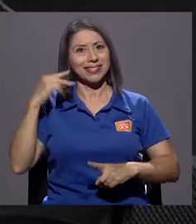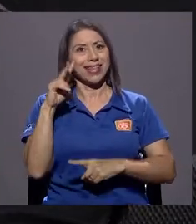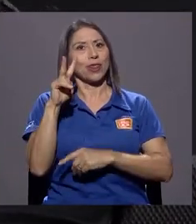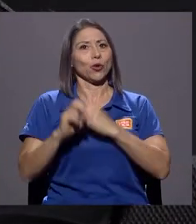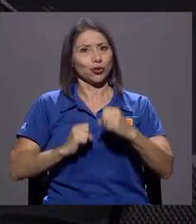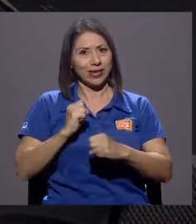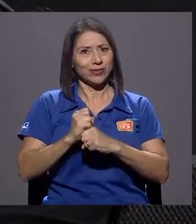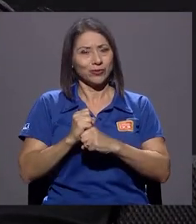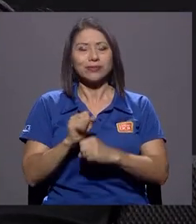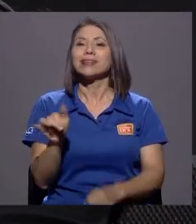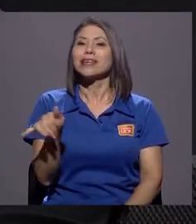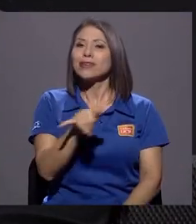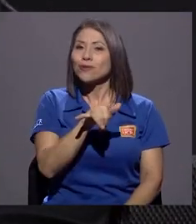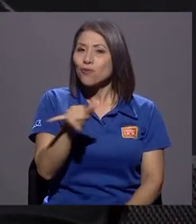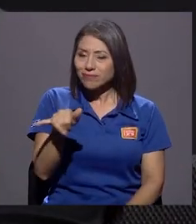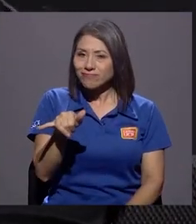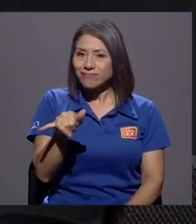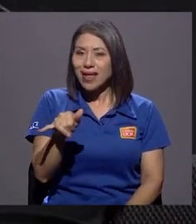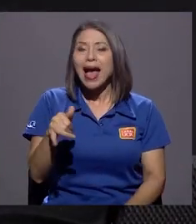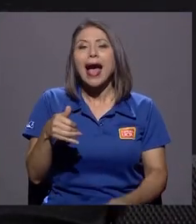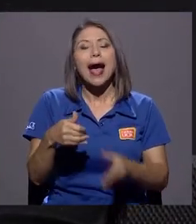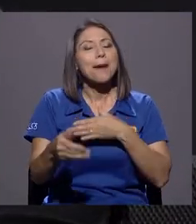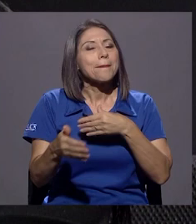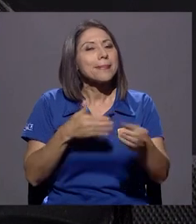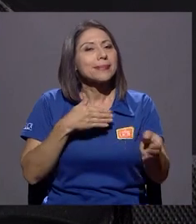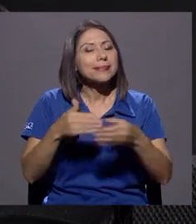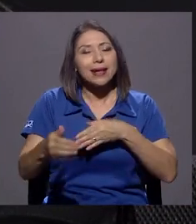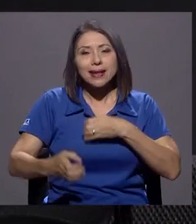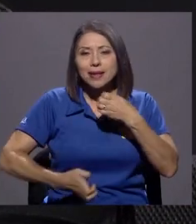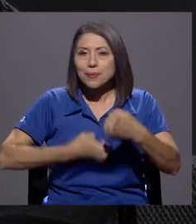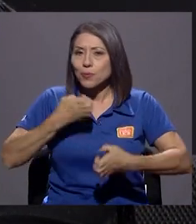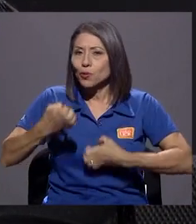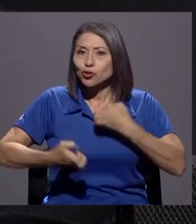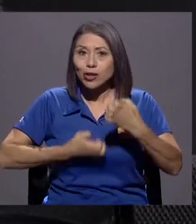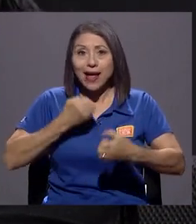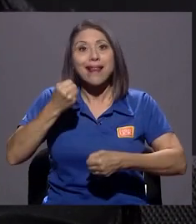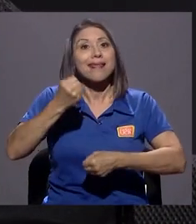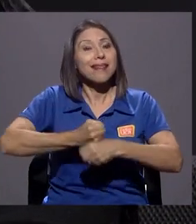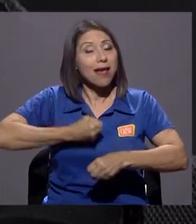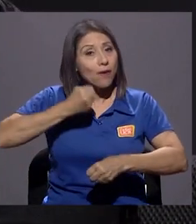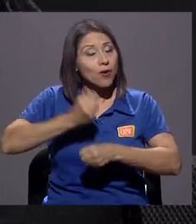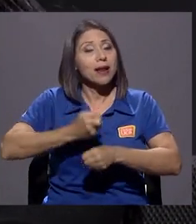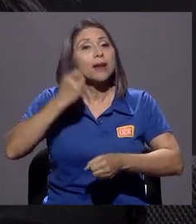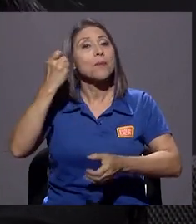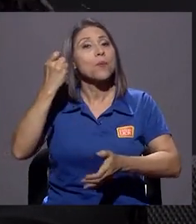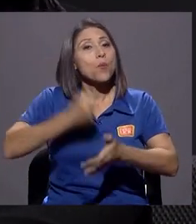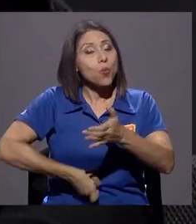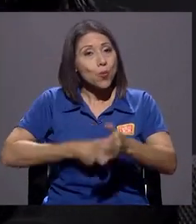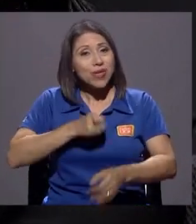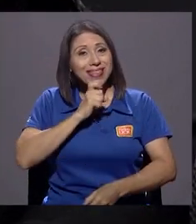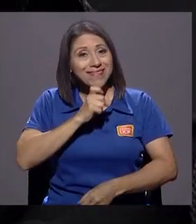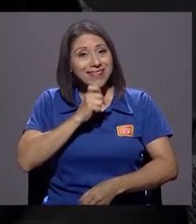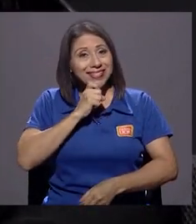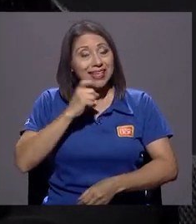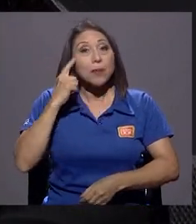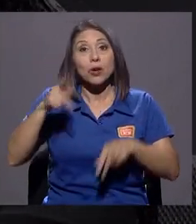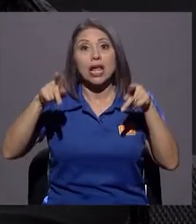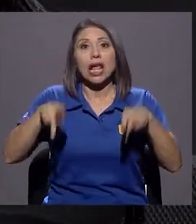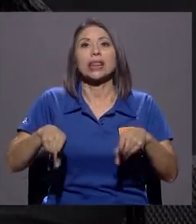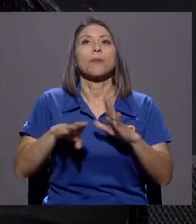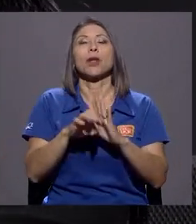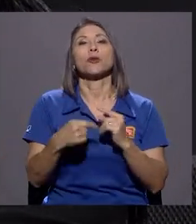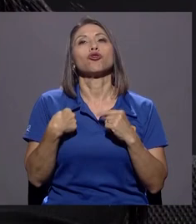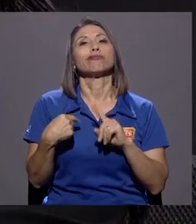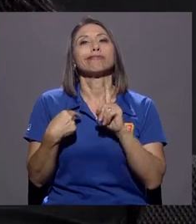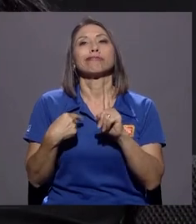emocionalmente y laboralmente fue muy difícil. Por eso que le digo, gente que cruzaba la calle y no me hablaba,